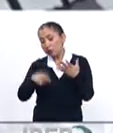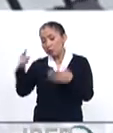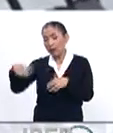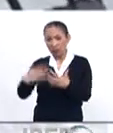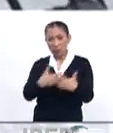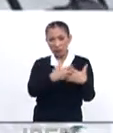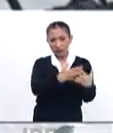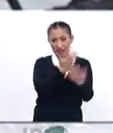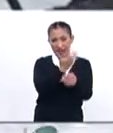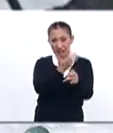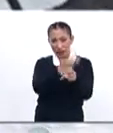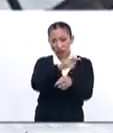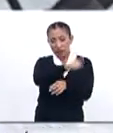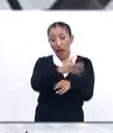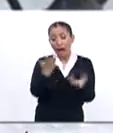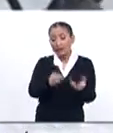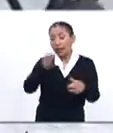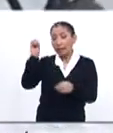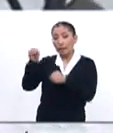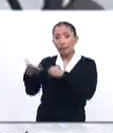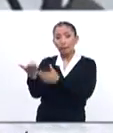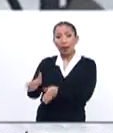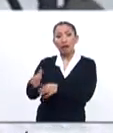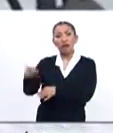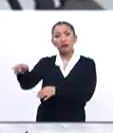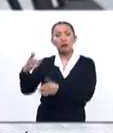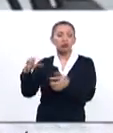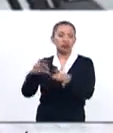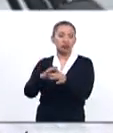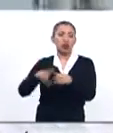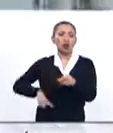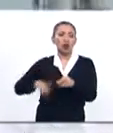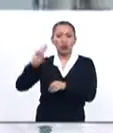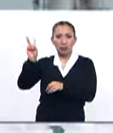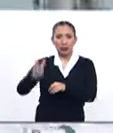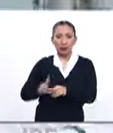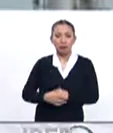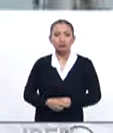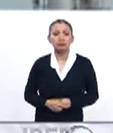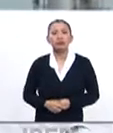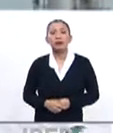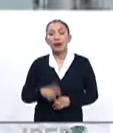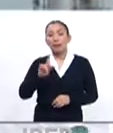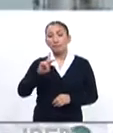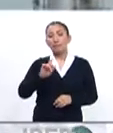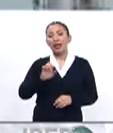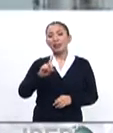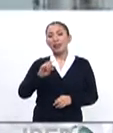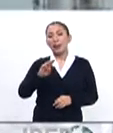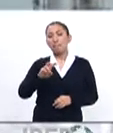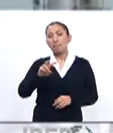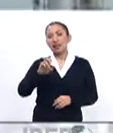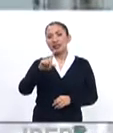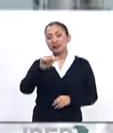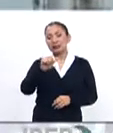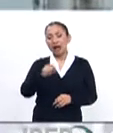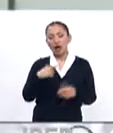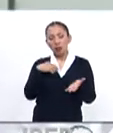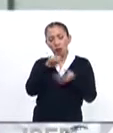refinerías estadounidenses realicen depósitos a cuentas asociadas con el gobierno venezolano. PDVSA ha iniciado un